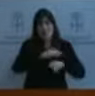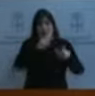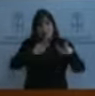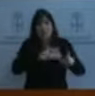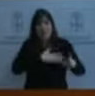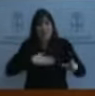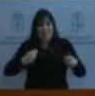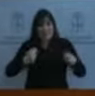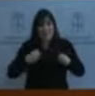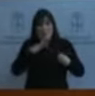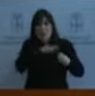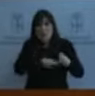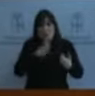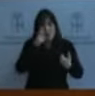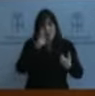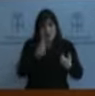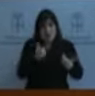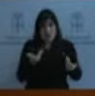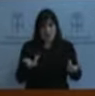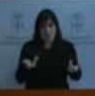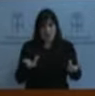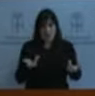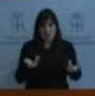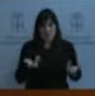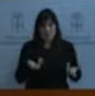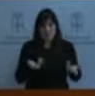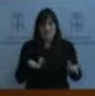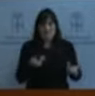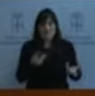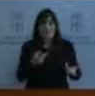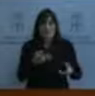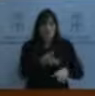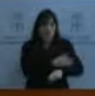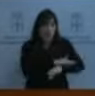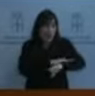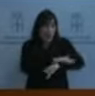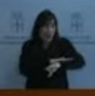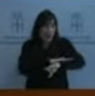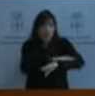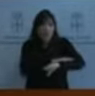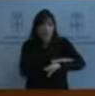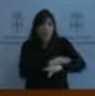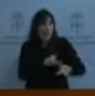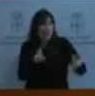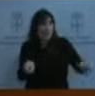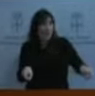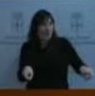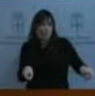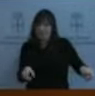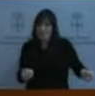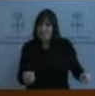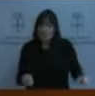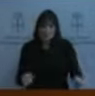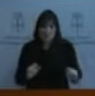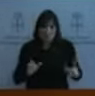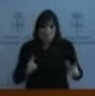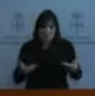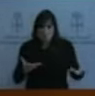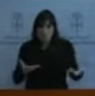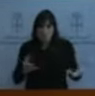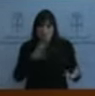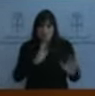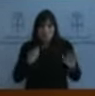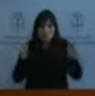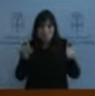el Gobierno salga del modo off y se ponga en modo on, conectado, para darse las oportunidades a todos los asturianos. Muchas gracias.